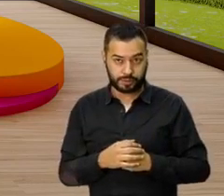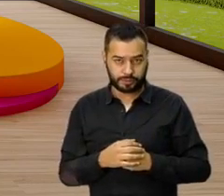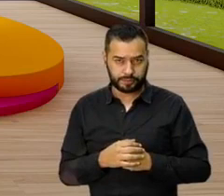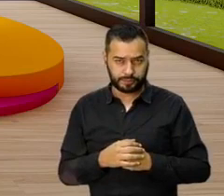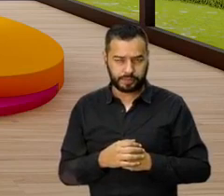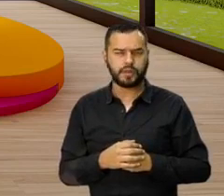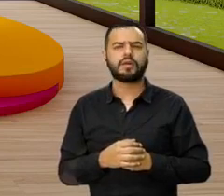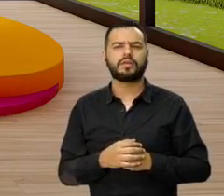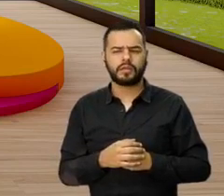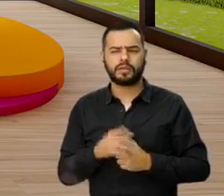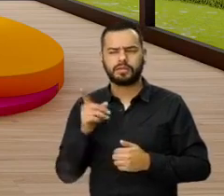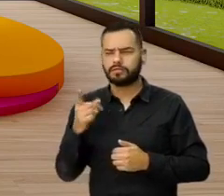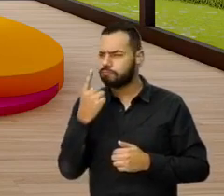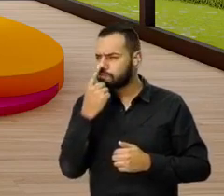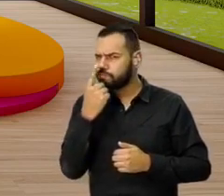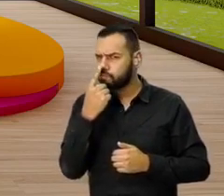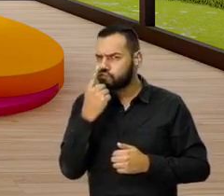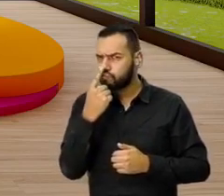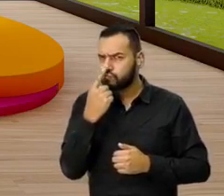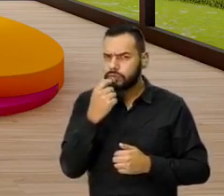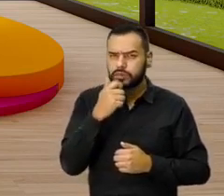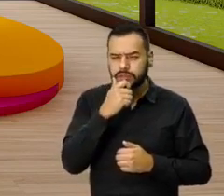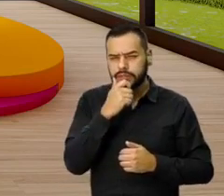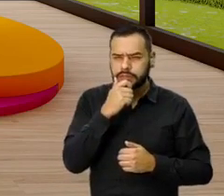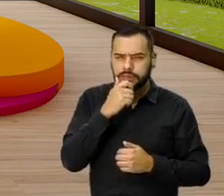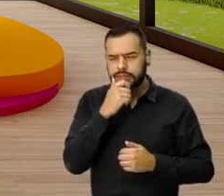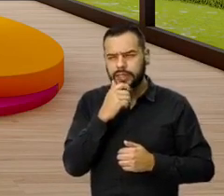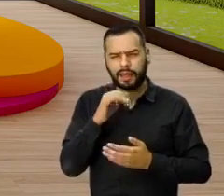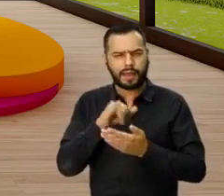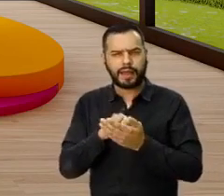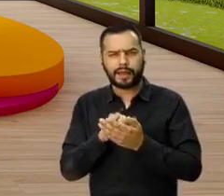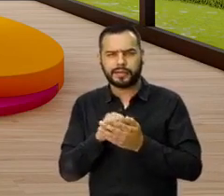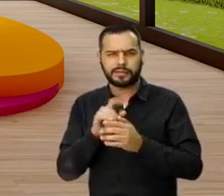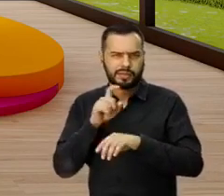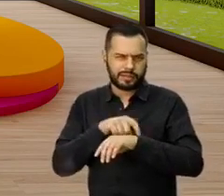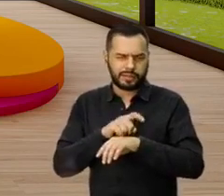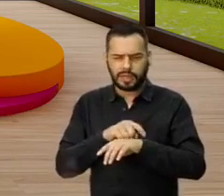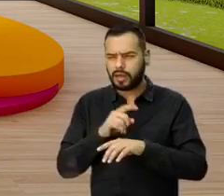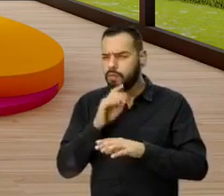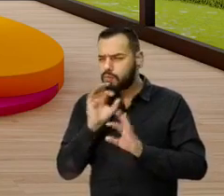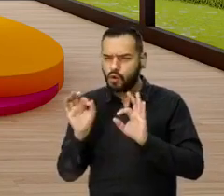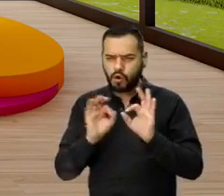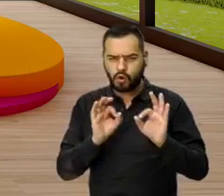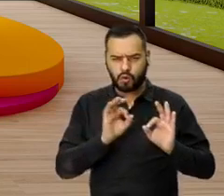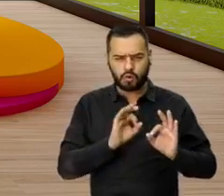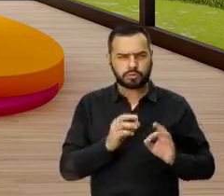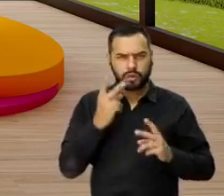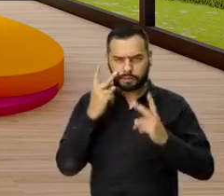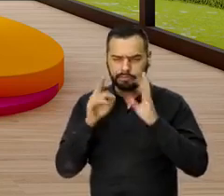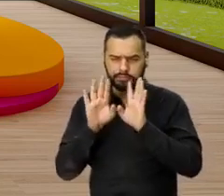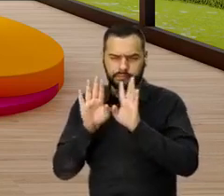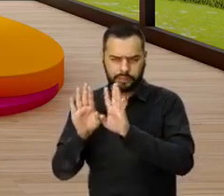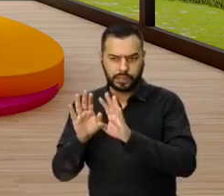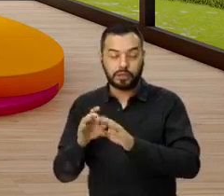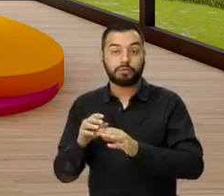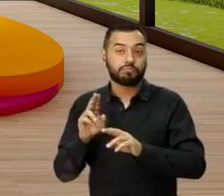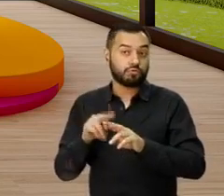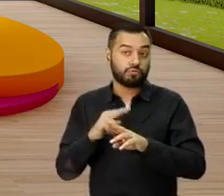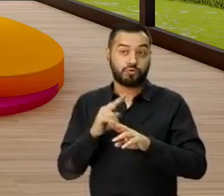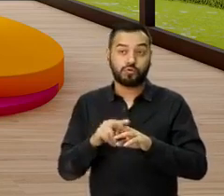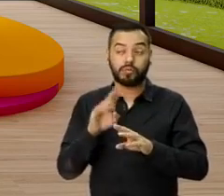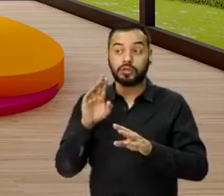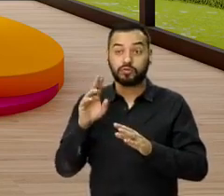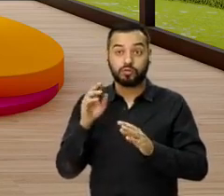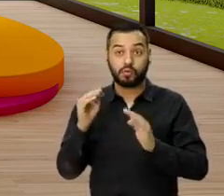tendríamos que mirar cuando ya lleguemos en ese momento y organicemos, ya va habiendo y todo. Normalmente